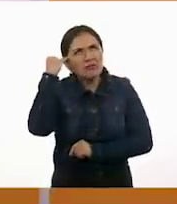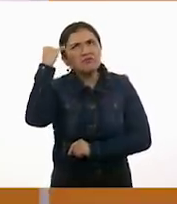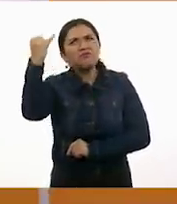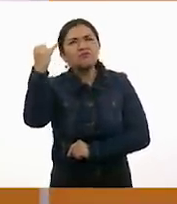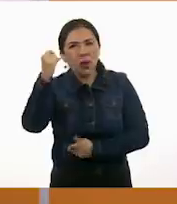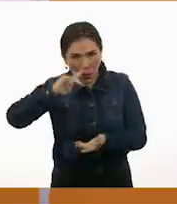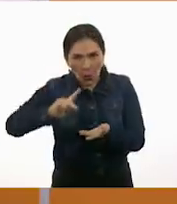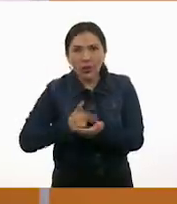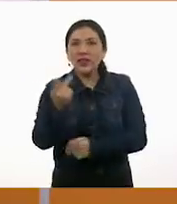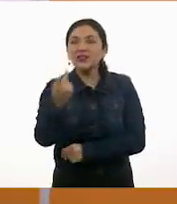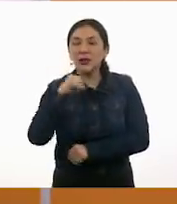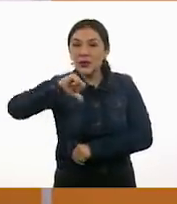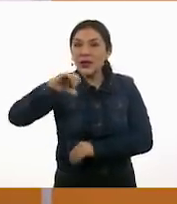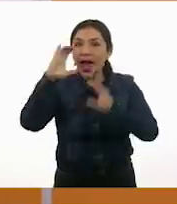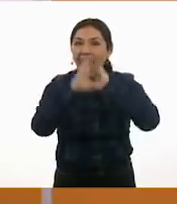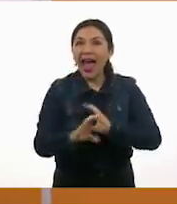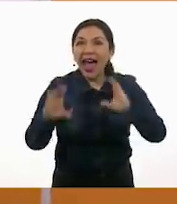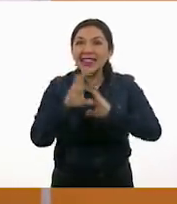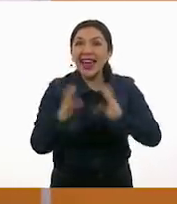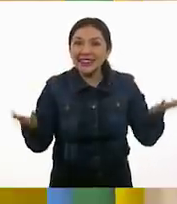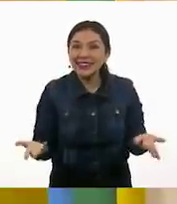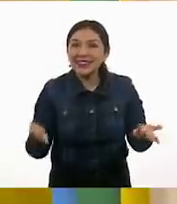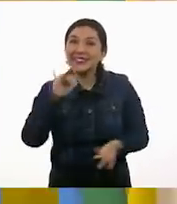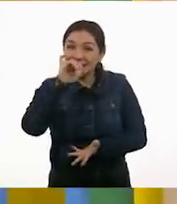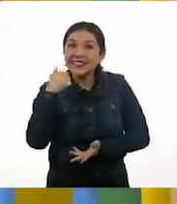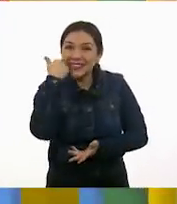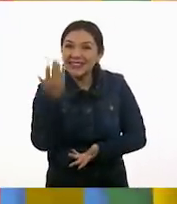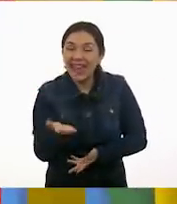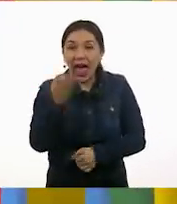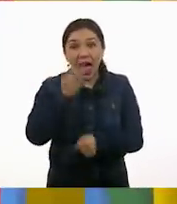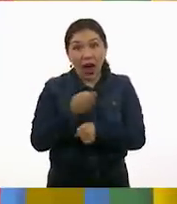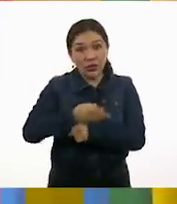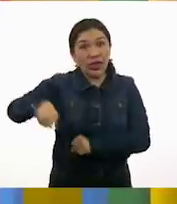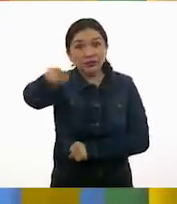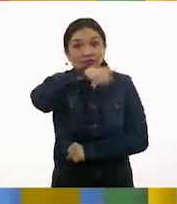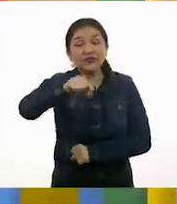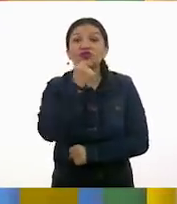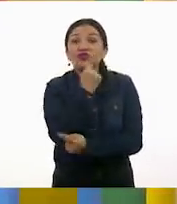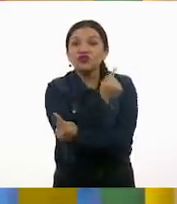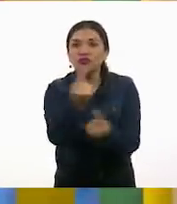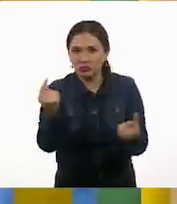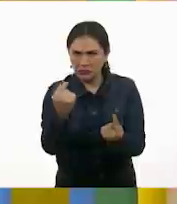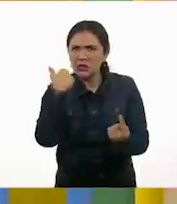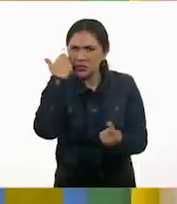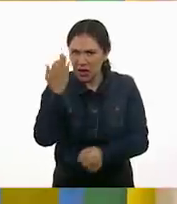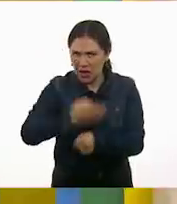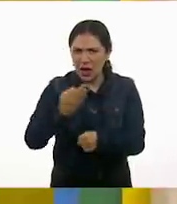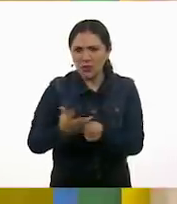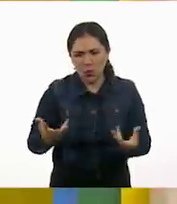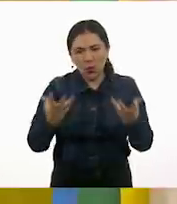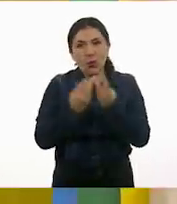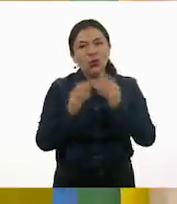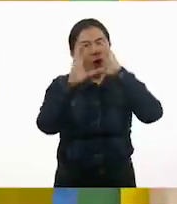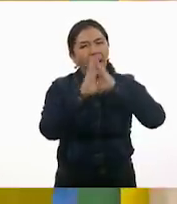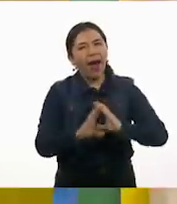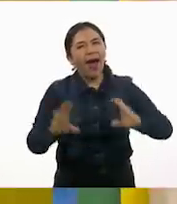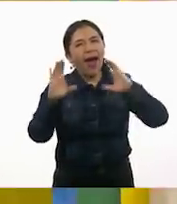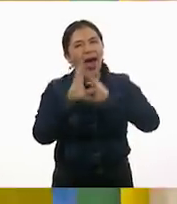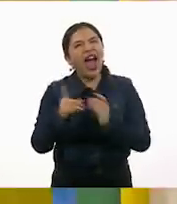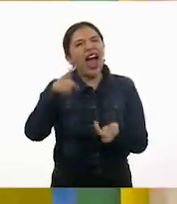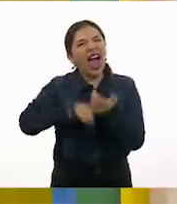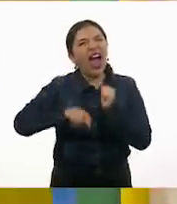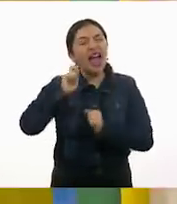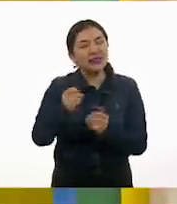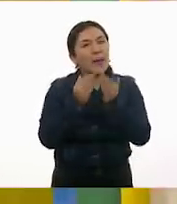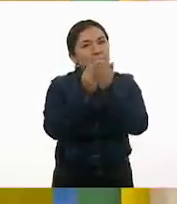que cantemos el día de hoy. ¿Qué te parece? ¡Sí! Vamos a cantar. Niños y niñas allá en casa, ¿qué les parece si cantamos una canción que tiene que